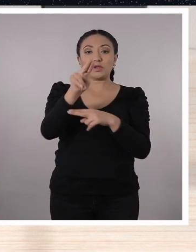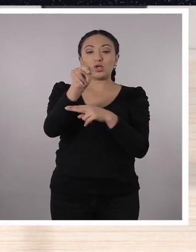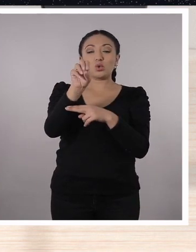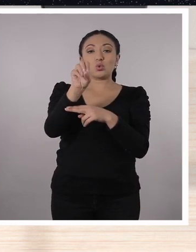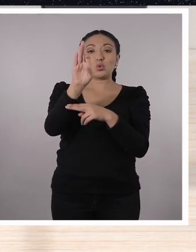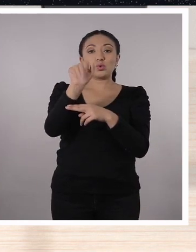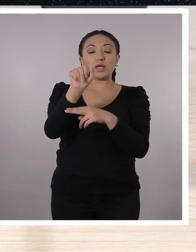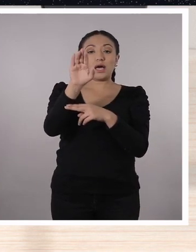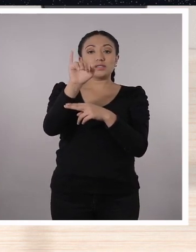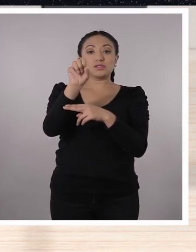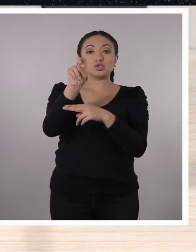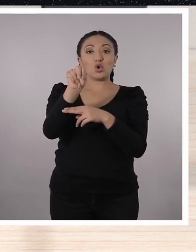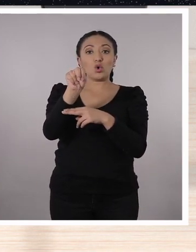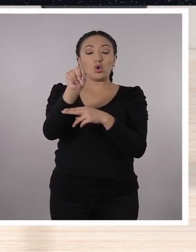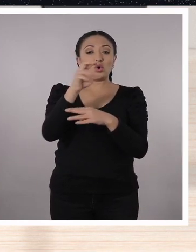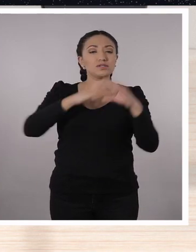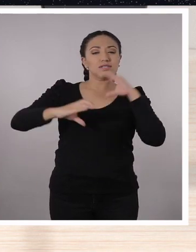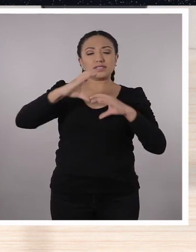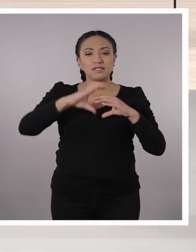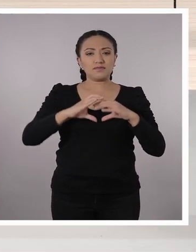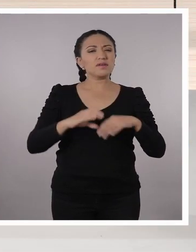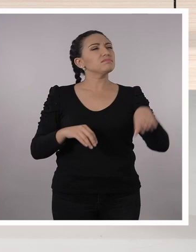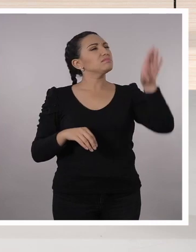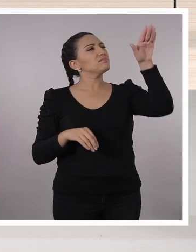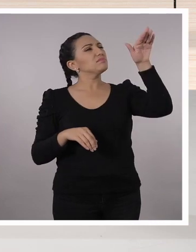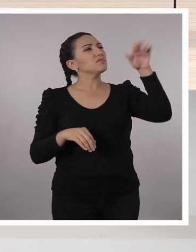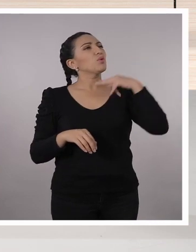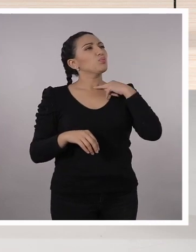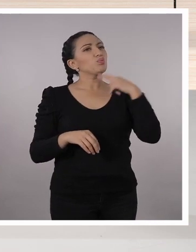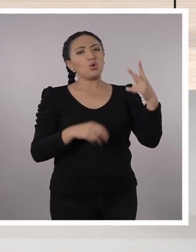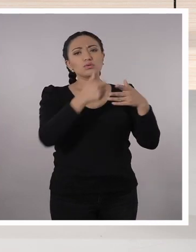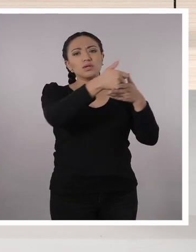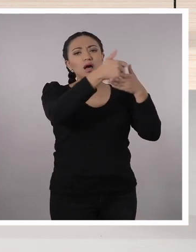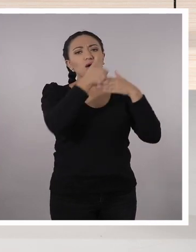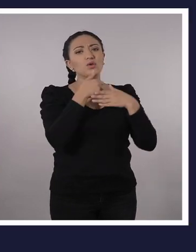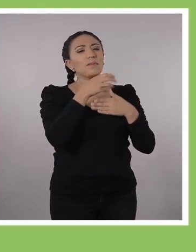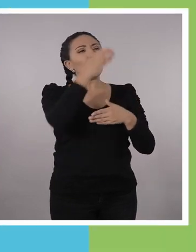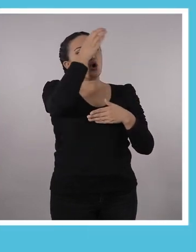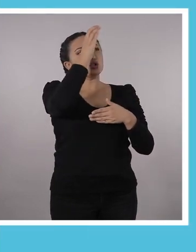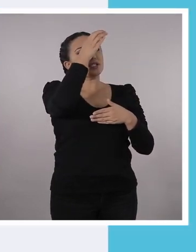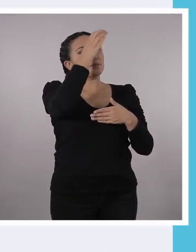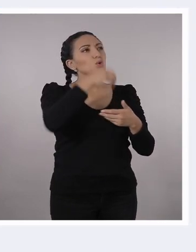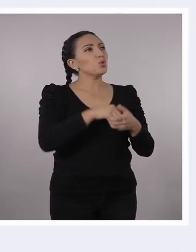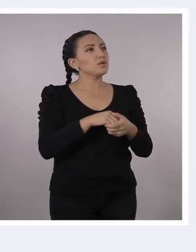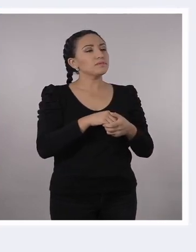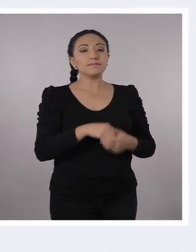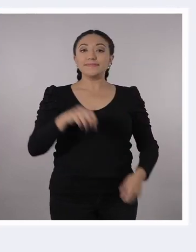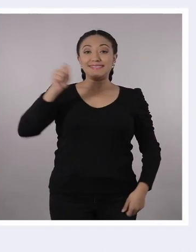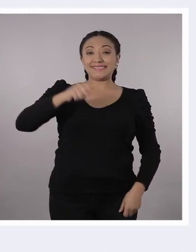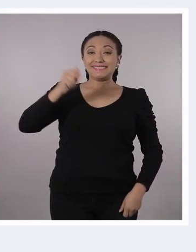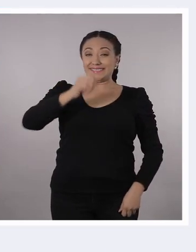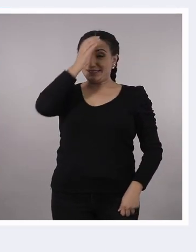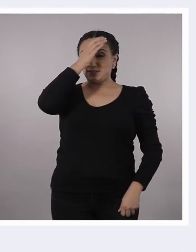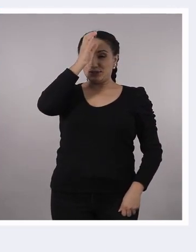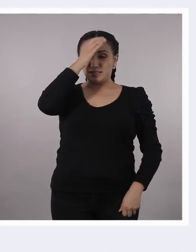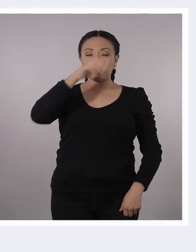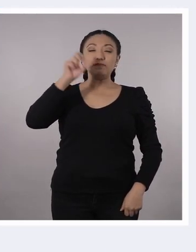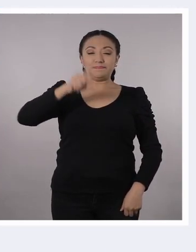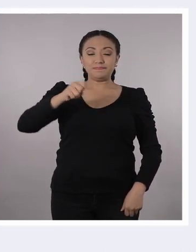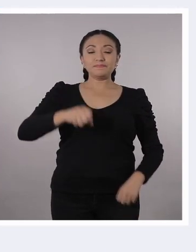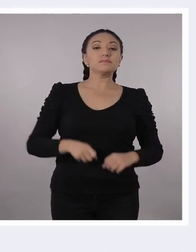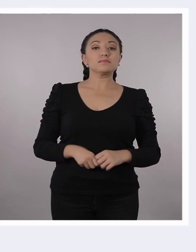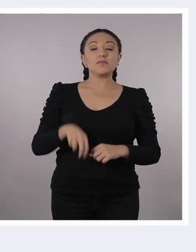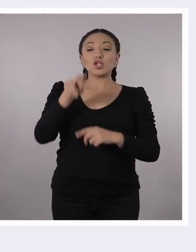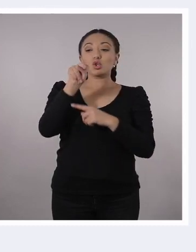la notación científica. Por favor, Webster, ¿nos ayudas con el concepto de notación científica? Claro, profe Alfonso.